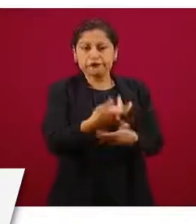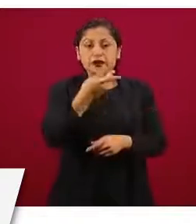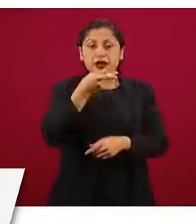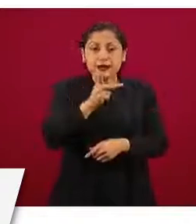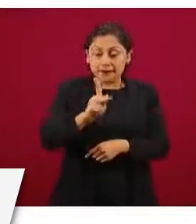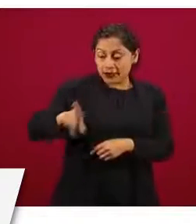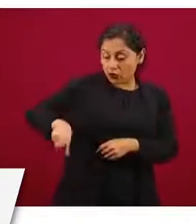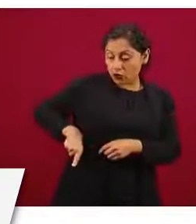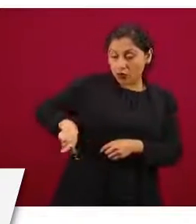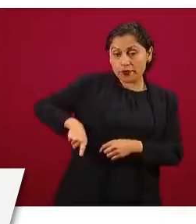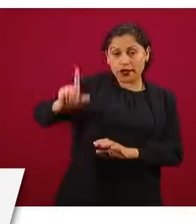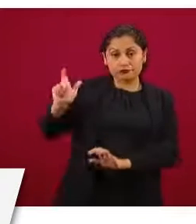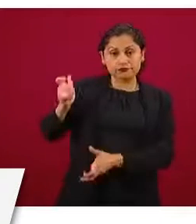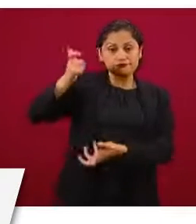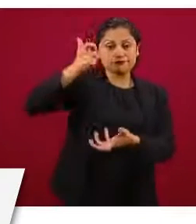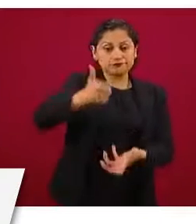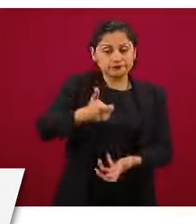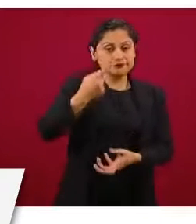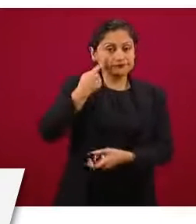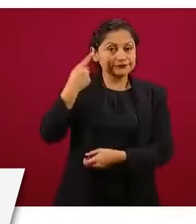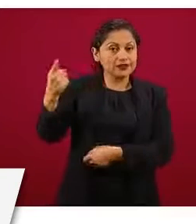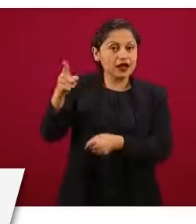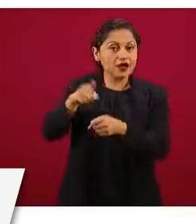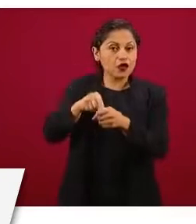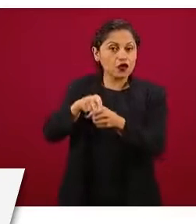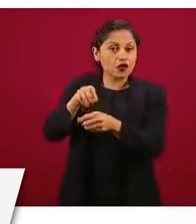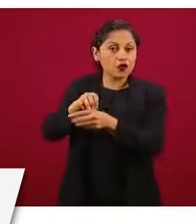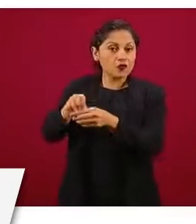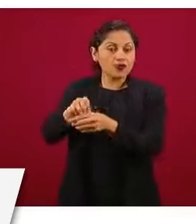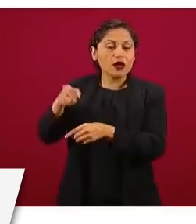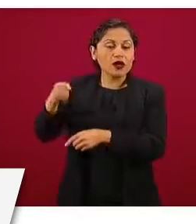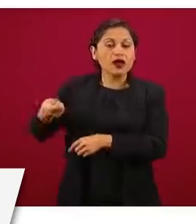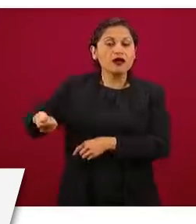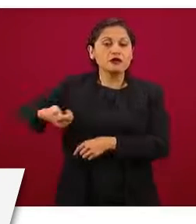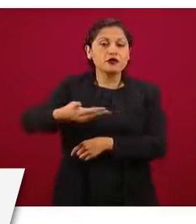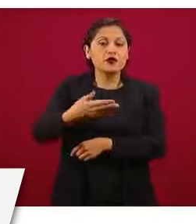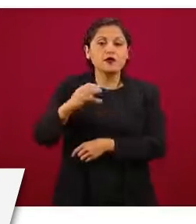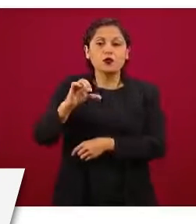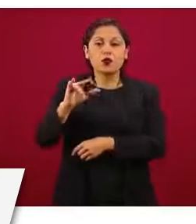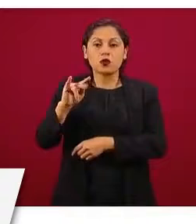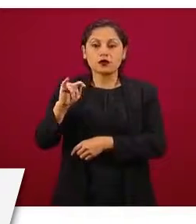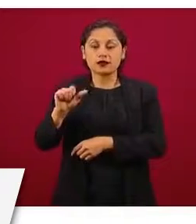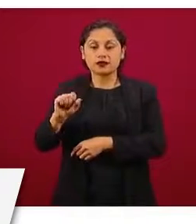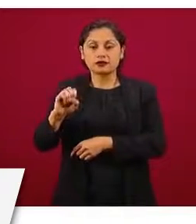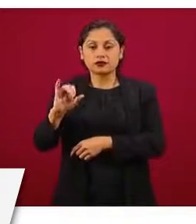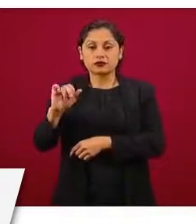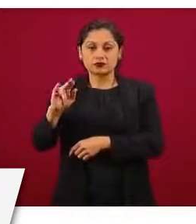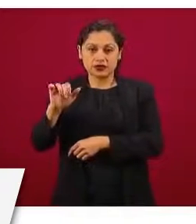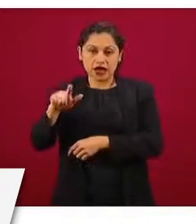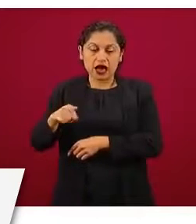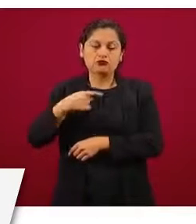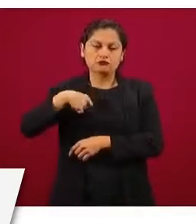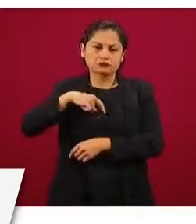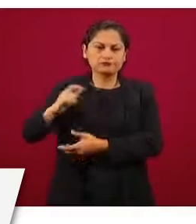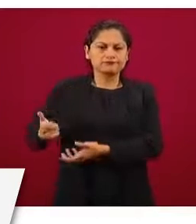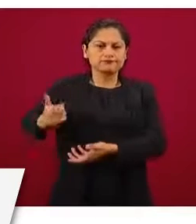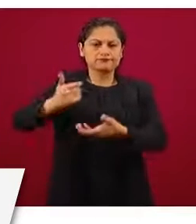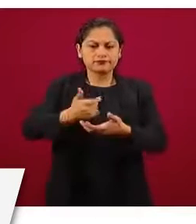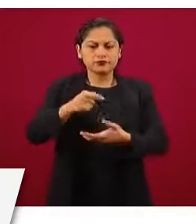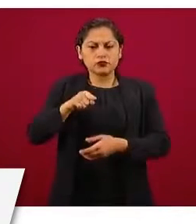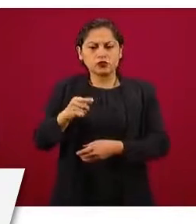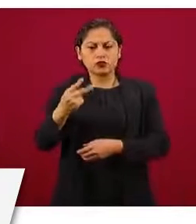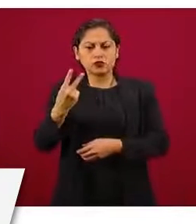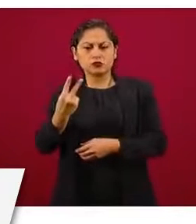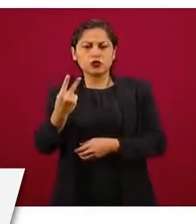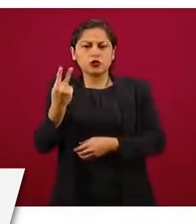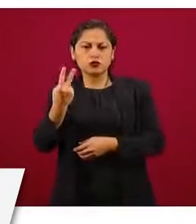dos partes, la parte moradita es la parte de lo que se llama la cuota social y tenemos una pequeña contribución ahí del punto 225